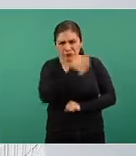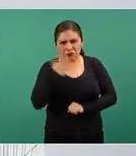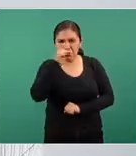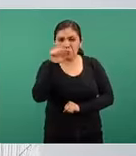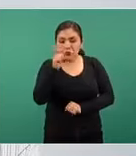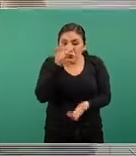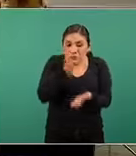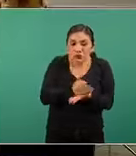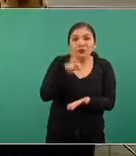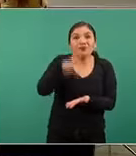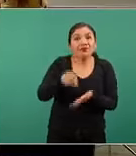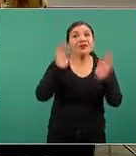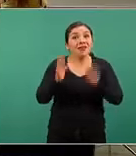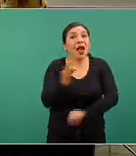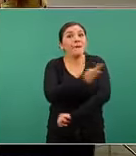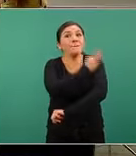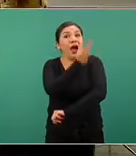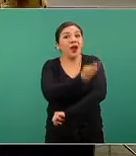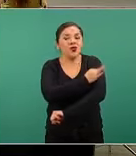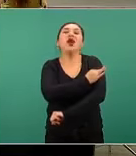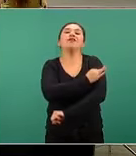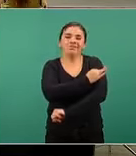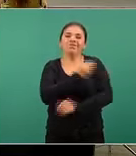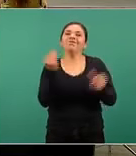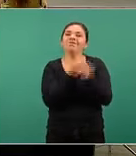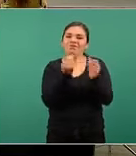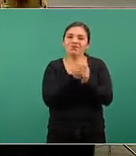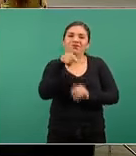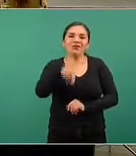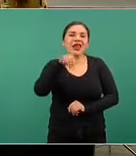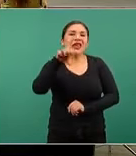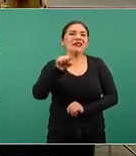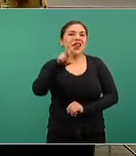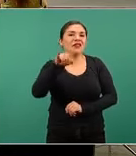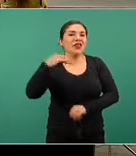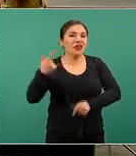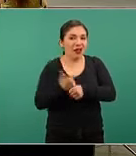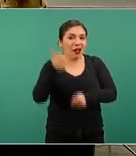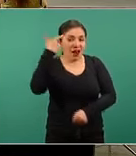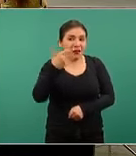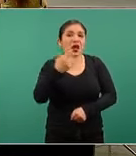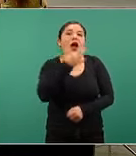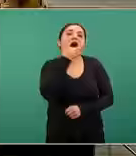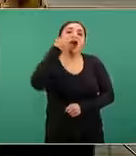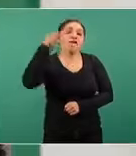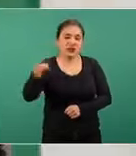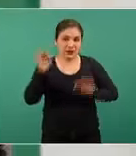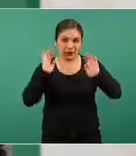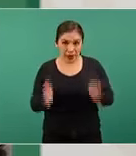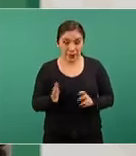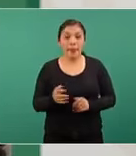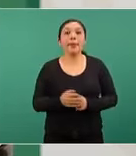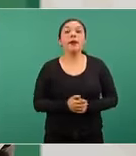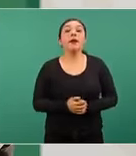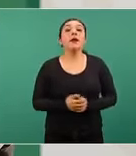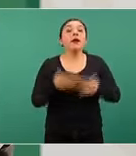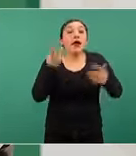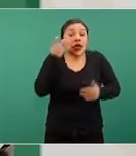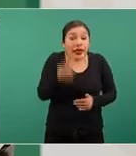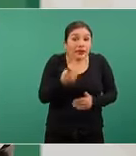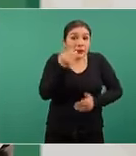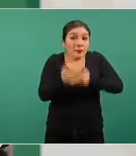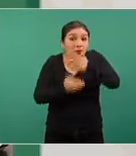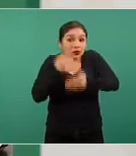se identifica el antecedente vacunal se clasifica como un CESAVI grave y se notifica. El proceso